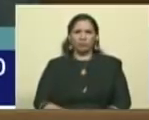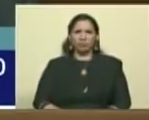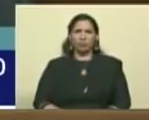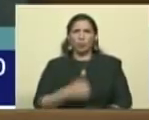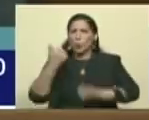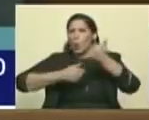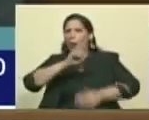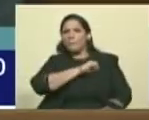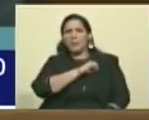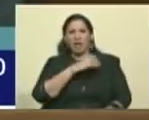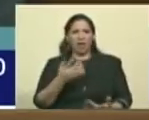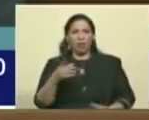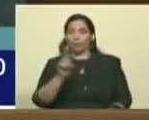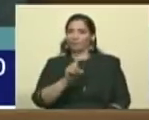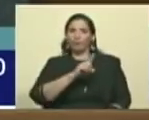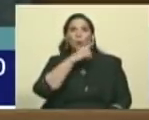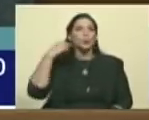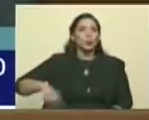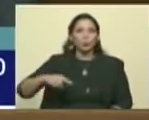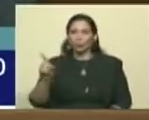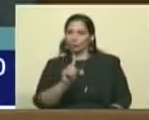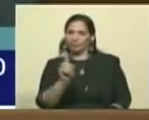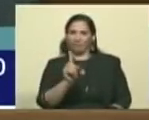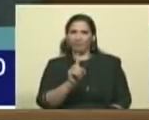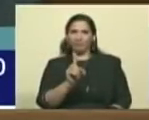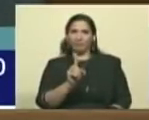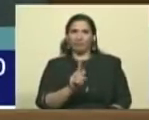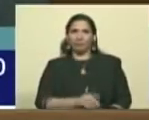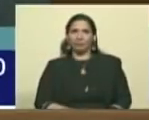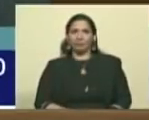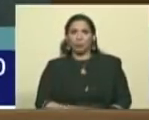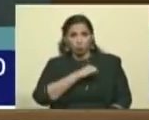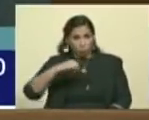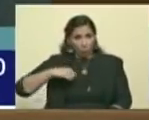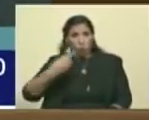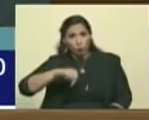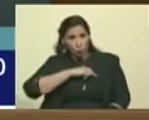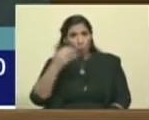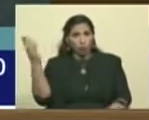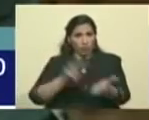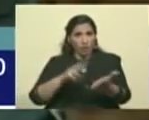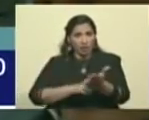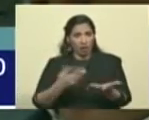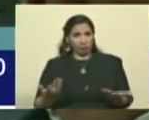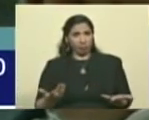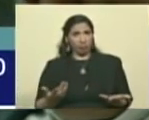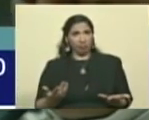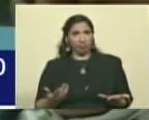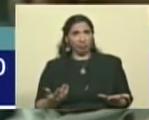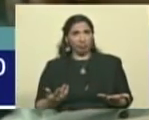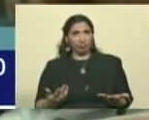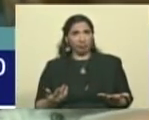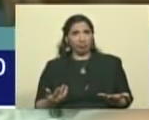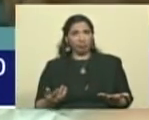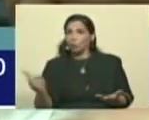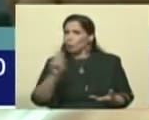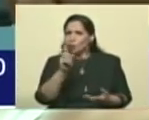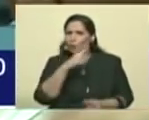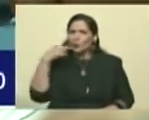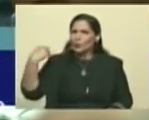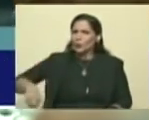No son los rusos. No, no, no, no. Somos nosotros, en verdad. No son los rusos.